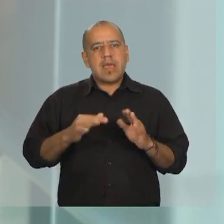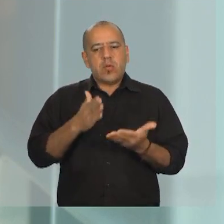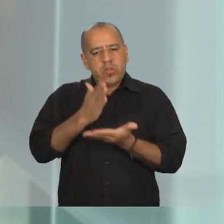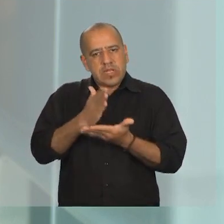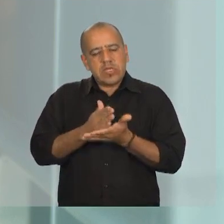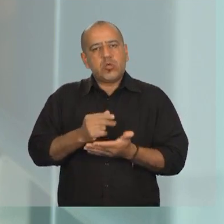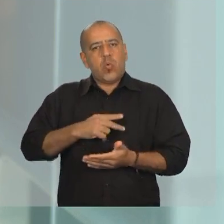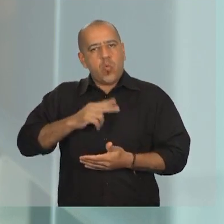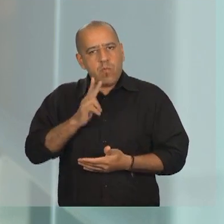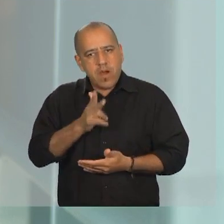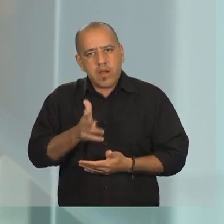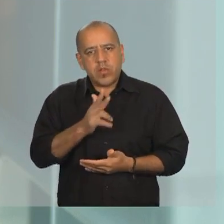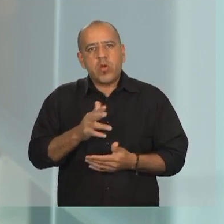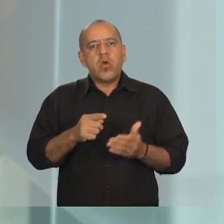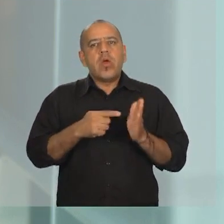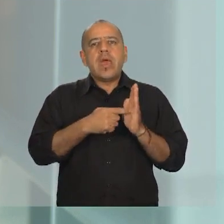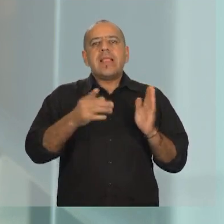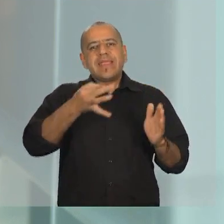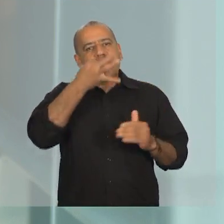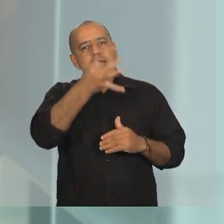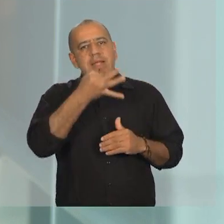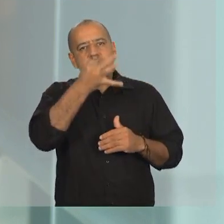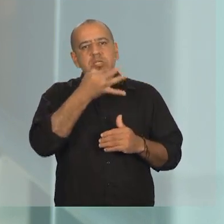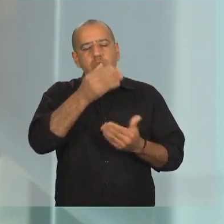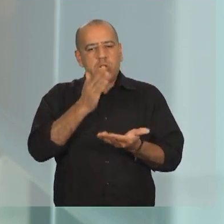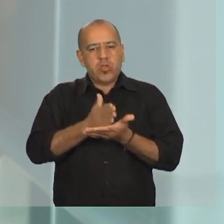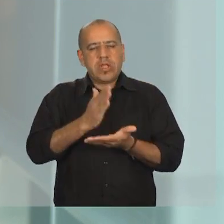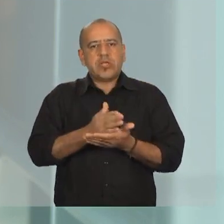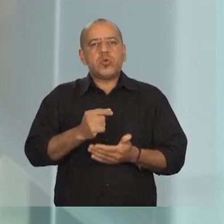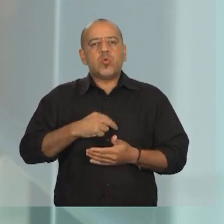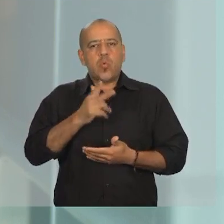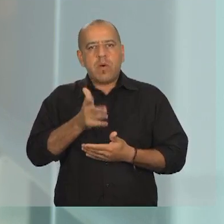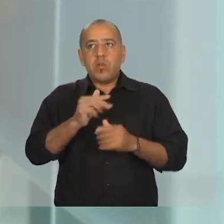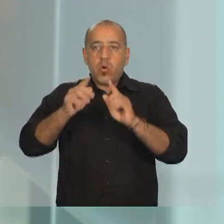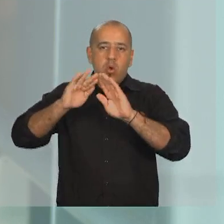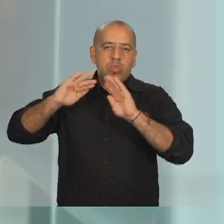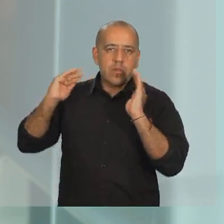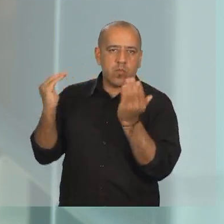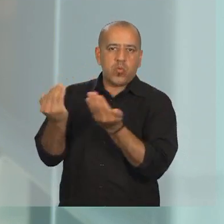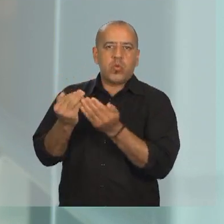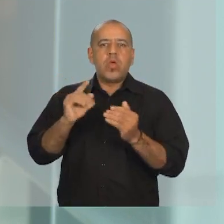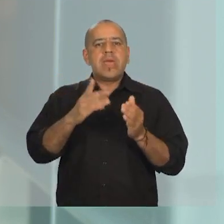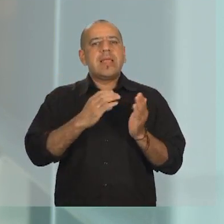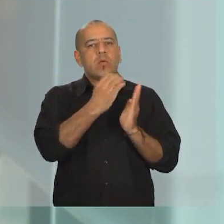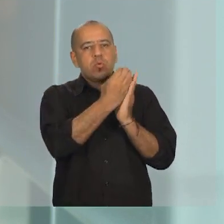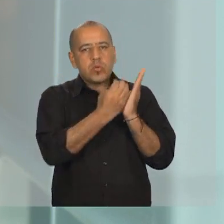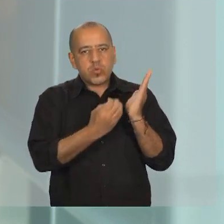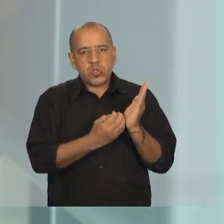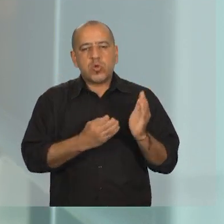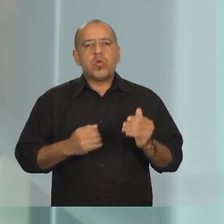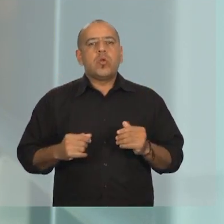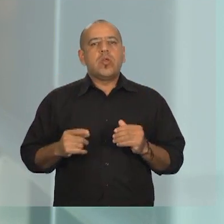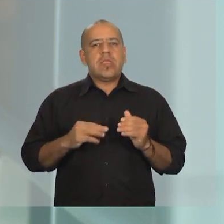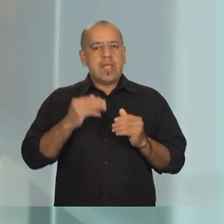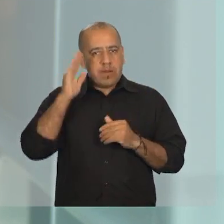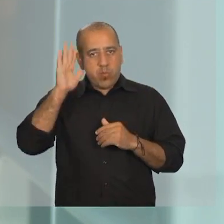a los derechos humanos, consagrados en la Declaración Universal de los Derechos Humanos en la Constitución de la República y en el